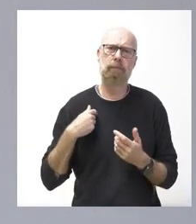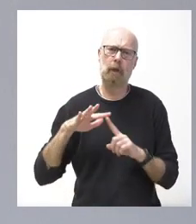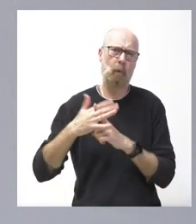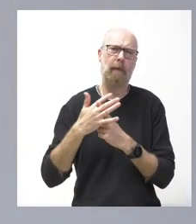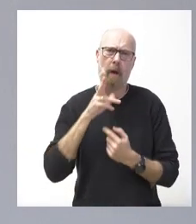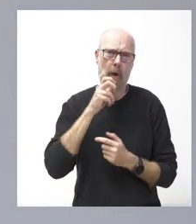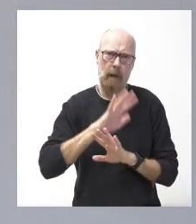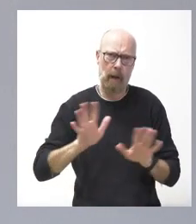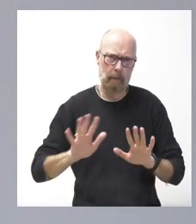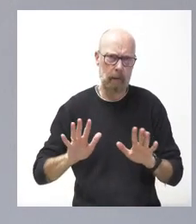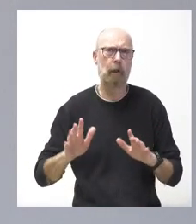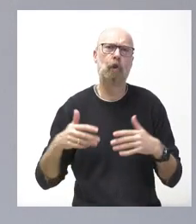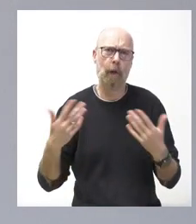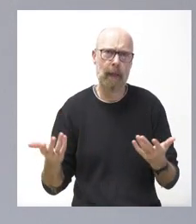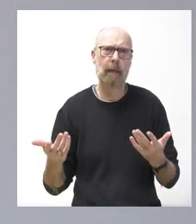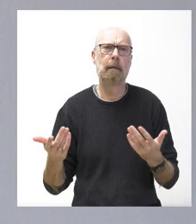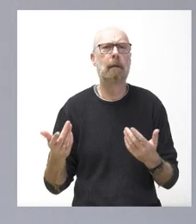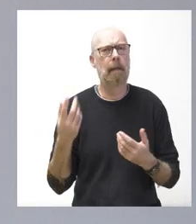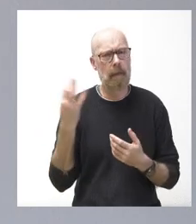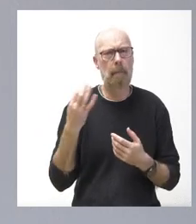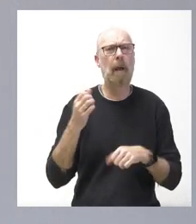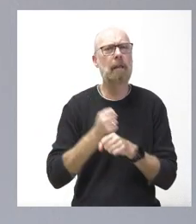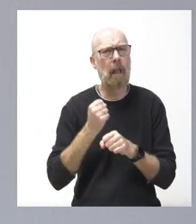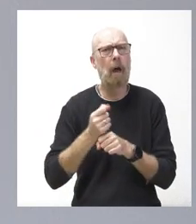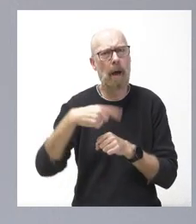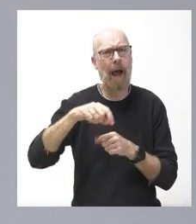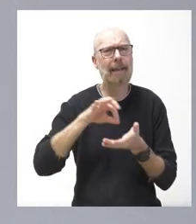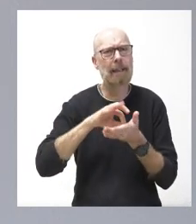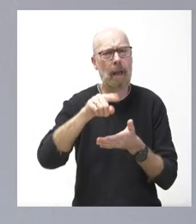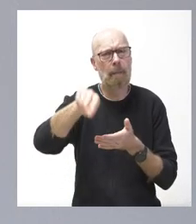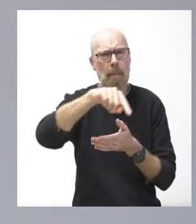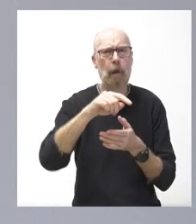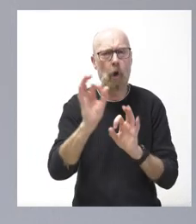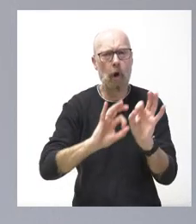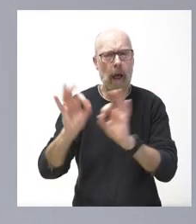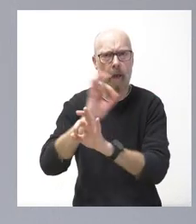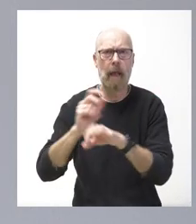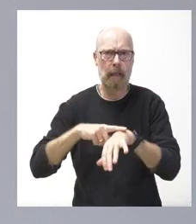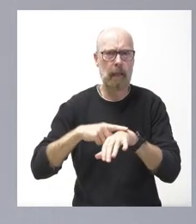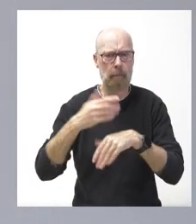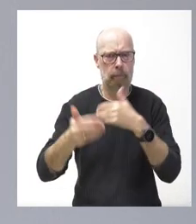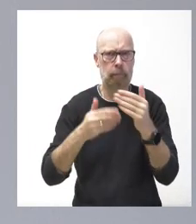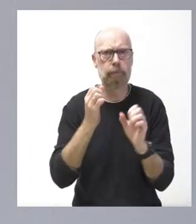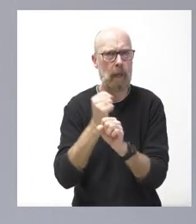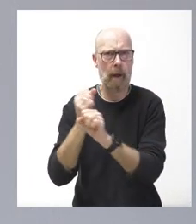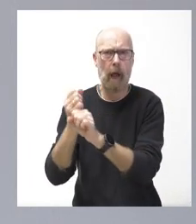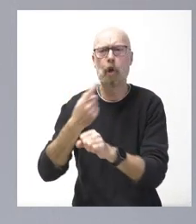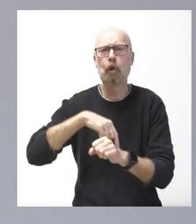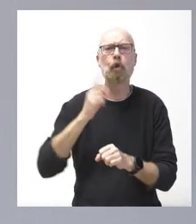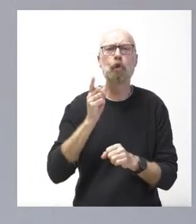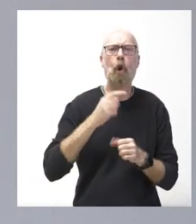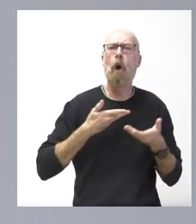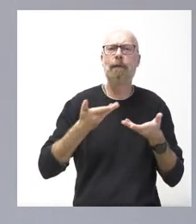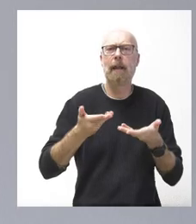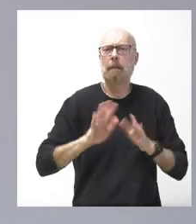y, en consecuencia, hay que dejar trabajar los distintos servicios que están en ella y nosotros simplemente estar a disposición, que es lo que tenemos que hacer.